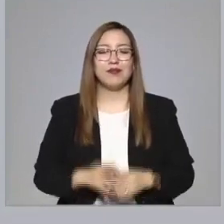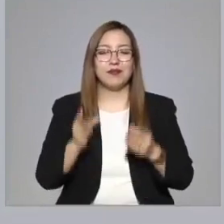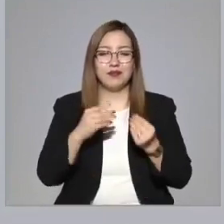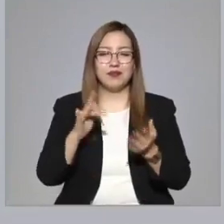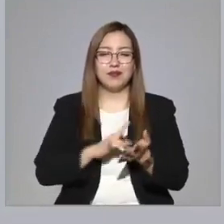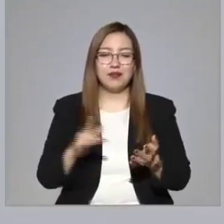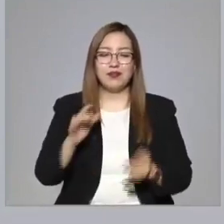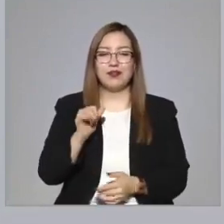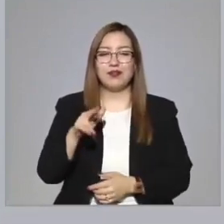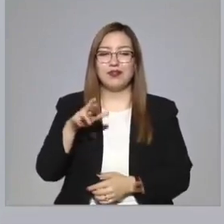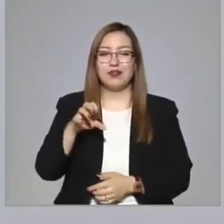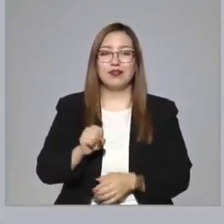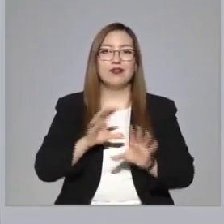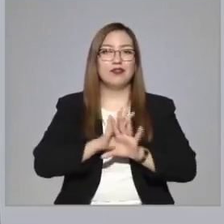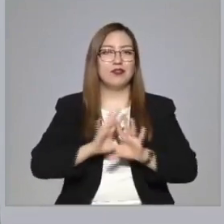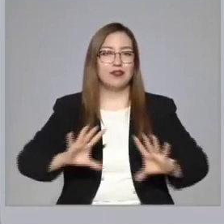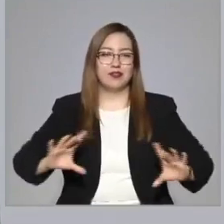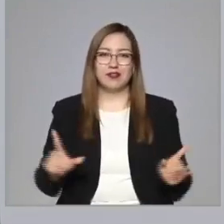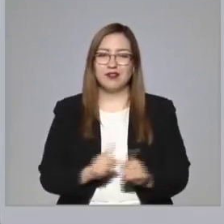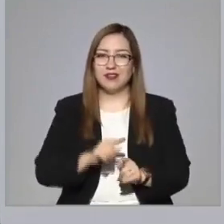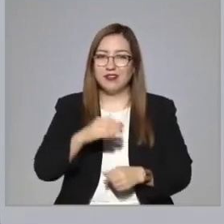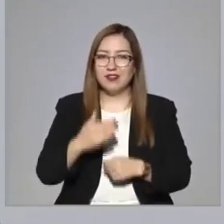Andrés. Vamos a ir cerrando nuestro tema de la cultura de la canción.